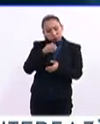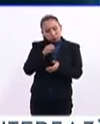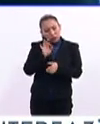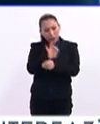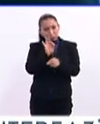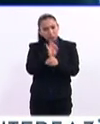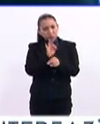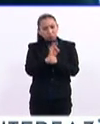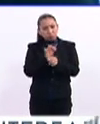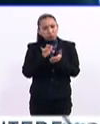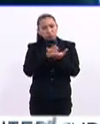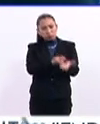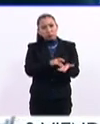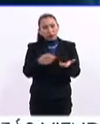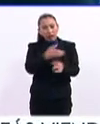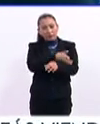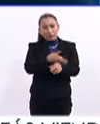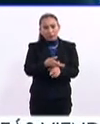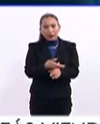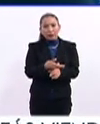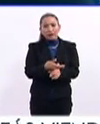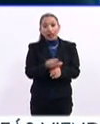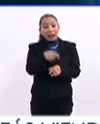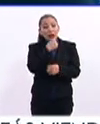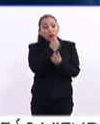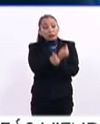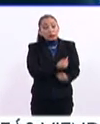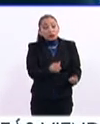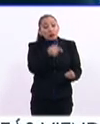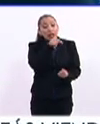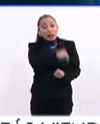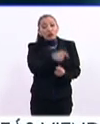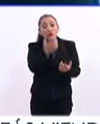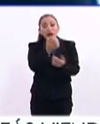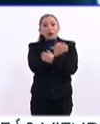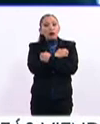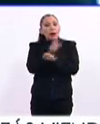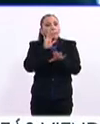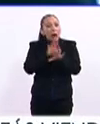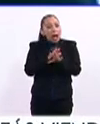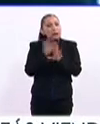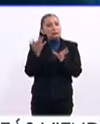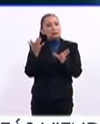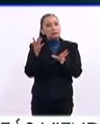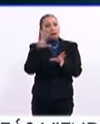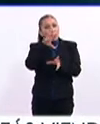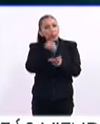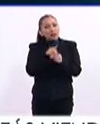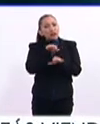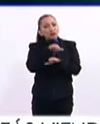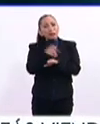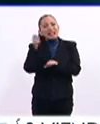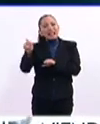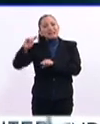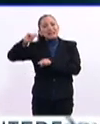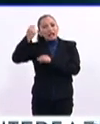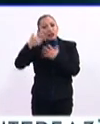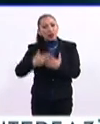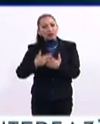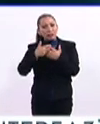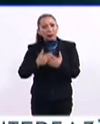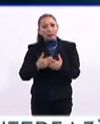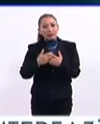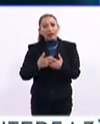apoyar a las familias en que los niños tengan una educación un poco más completa en referencia a lo que son las tecnologías